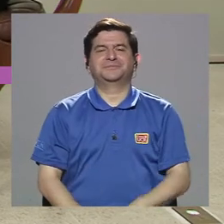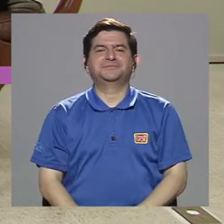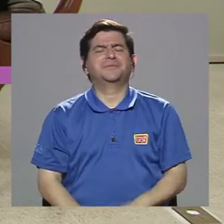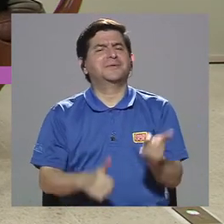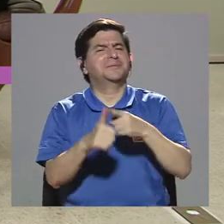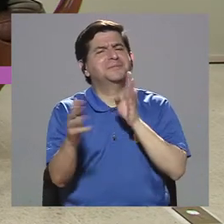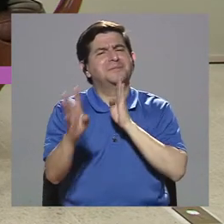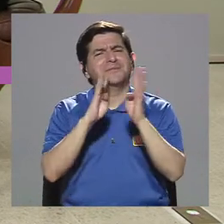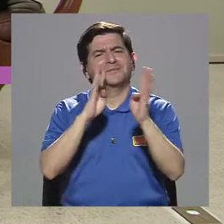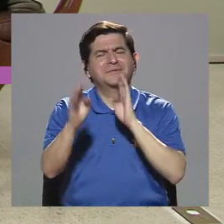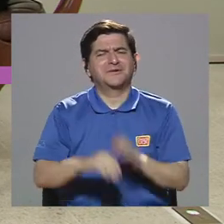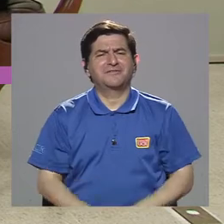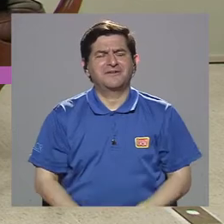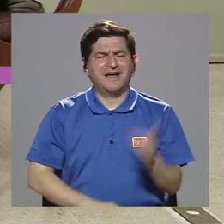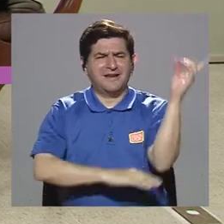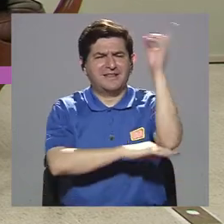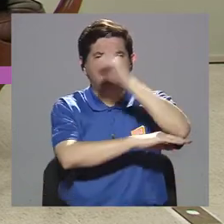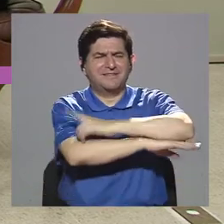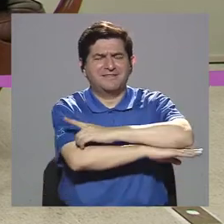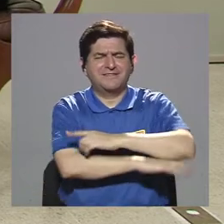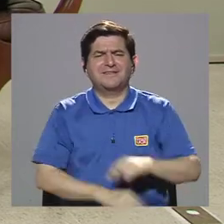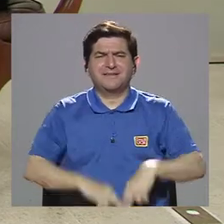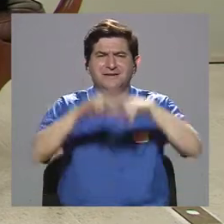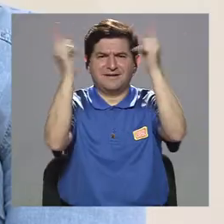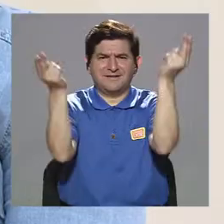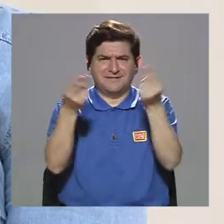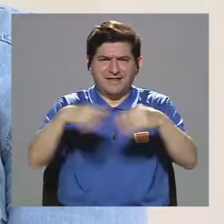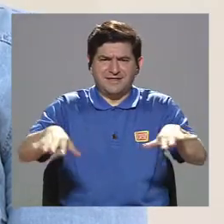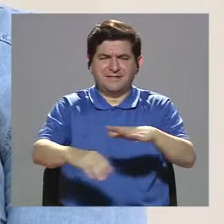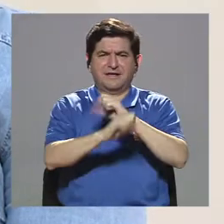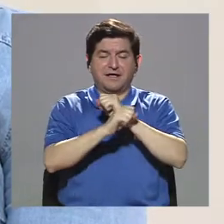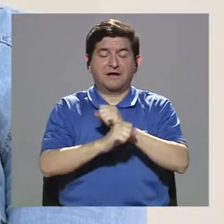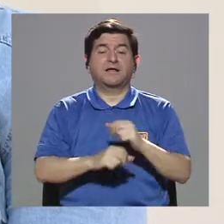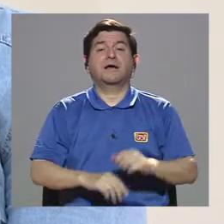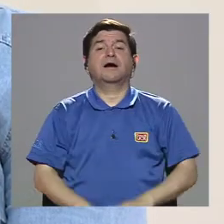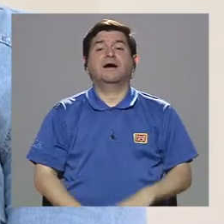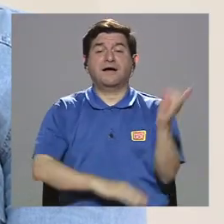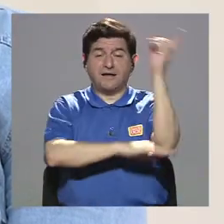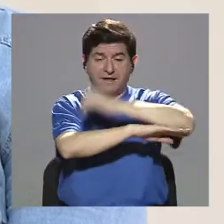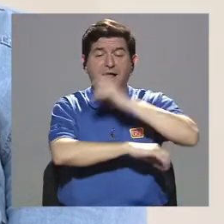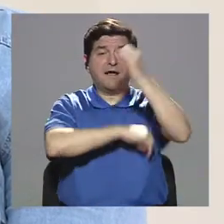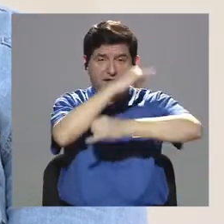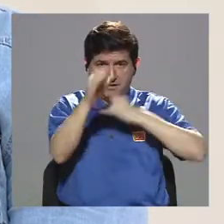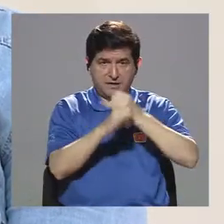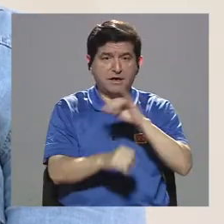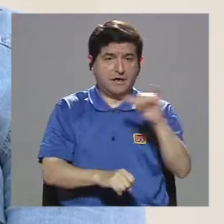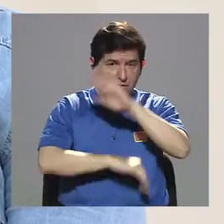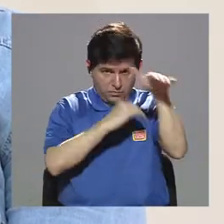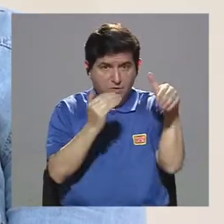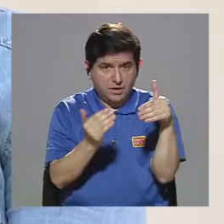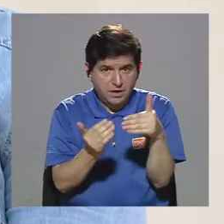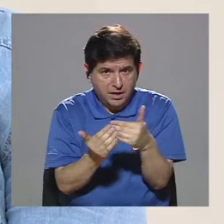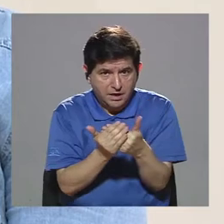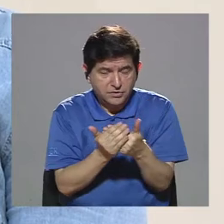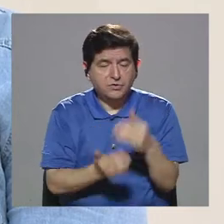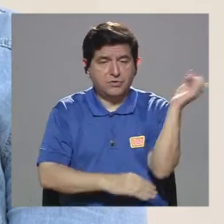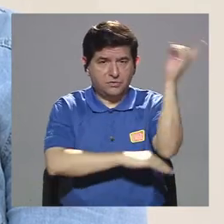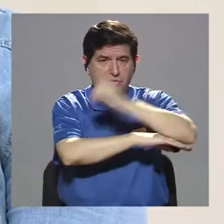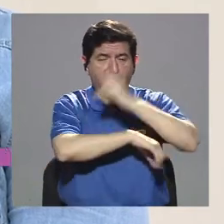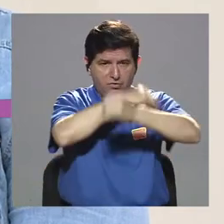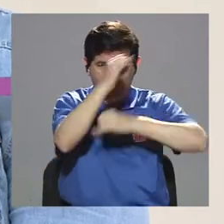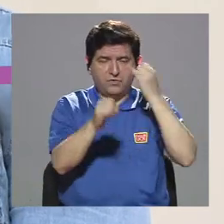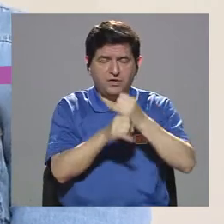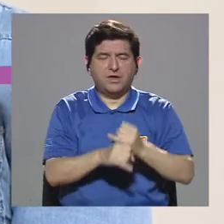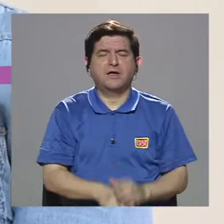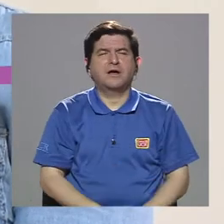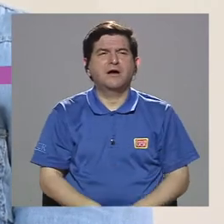Conversemos primero acerca de este Día de la Internet Segura. Es un día internacional y como todo día internacional se celebra